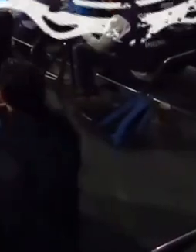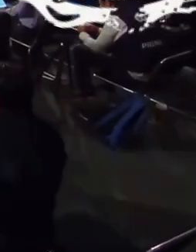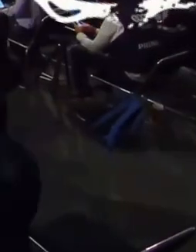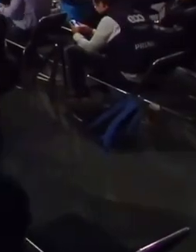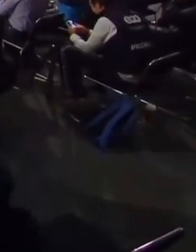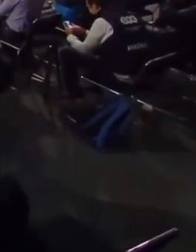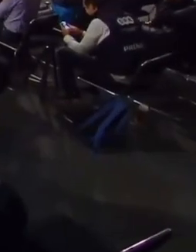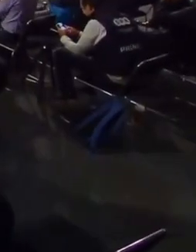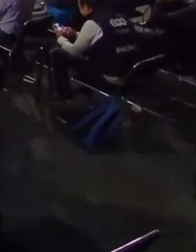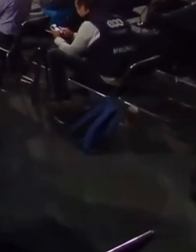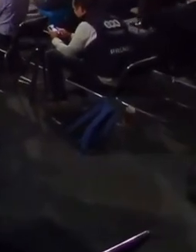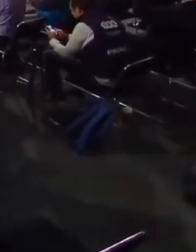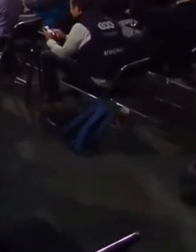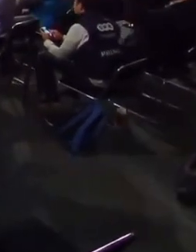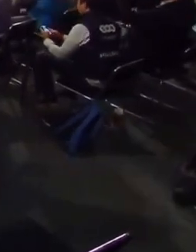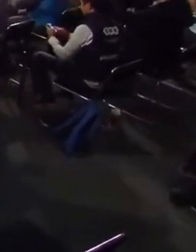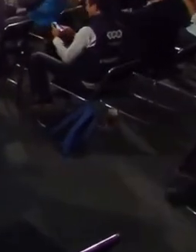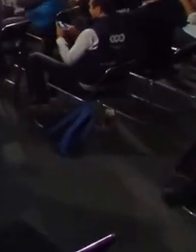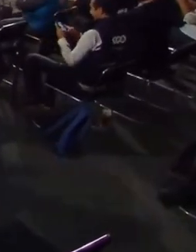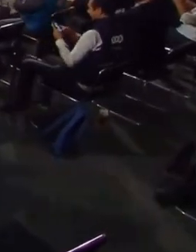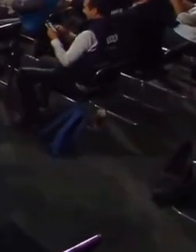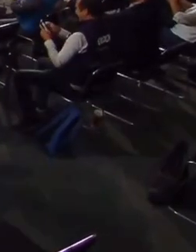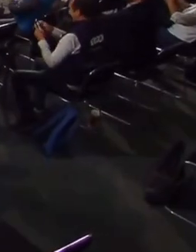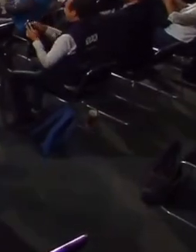Buenos días, ánimo.